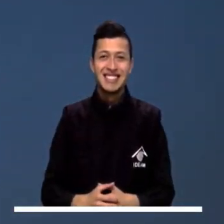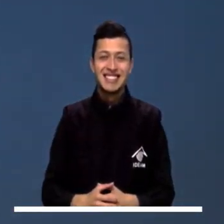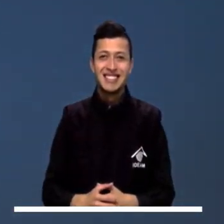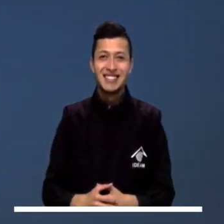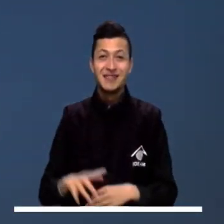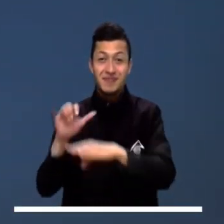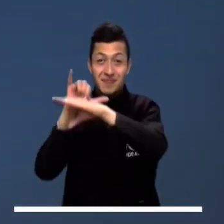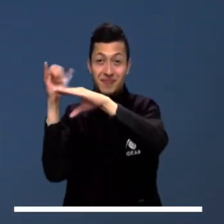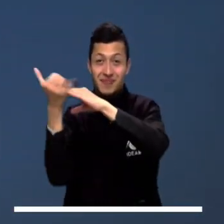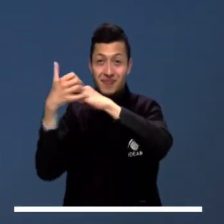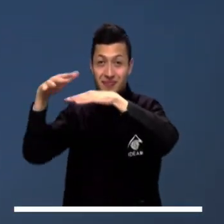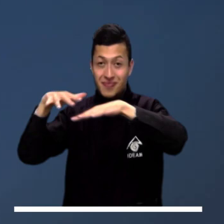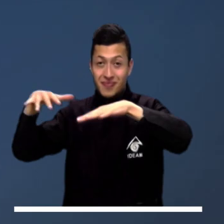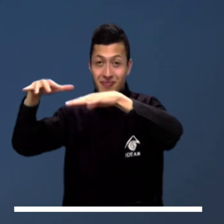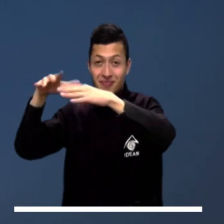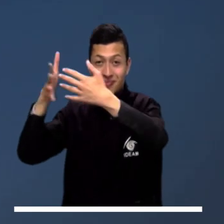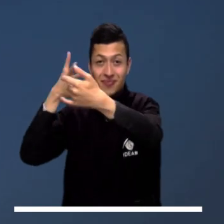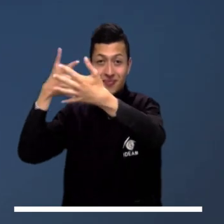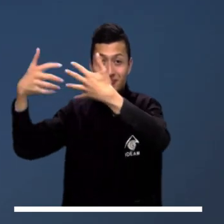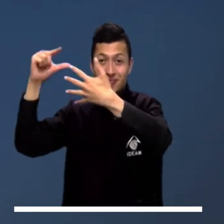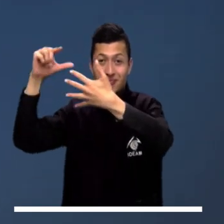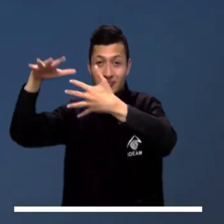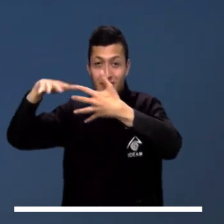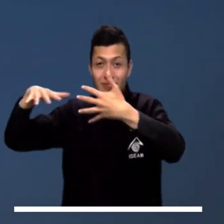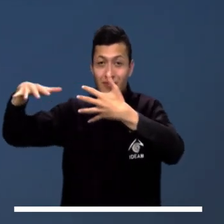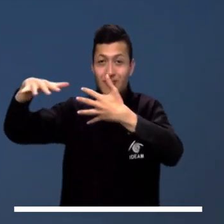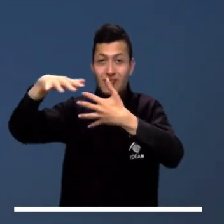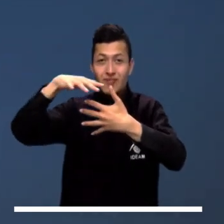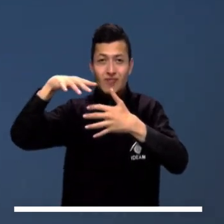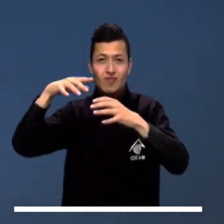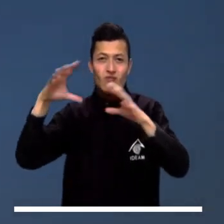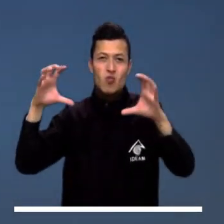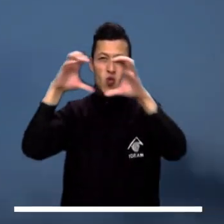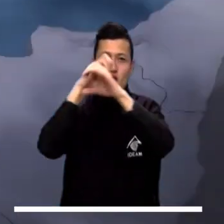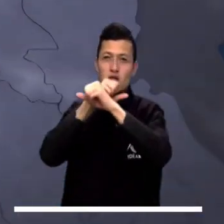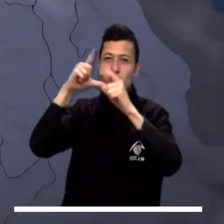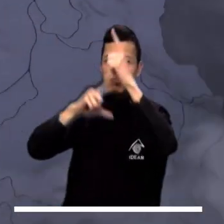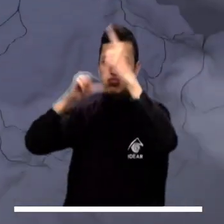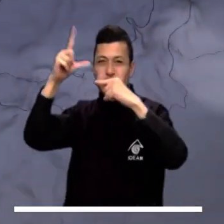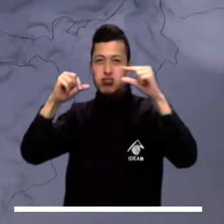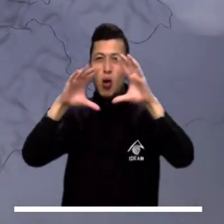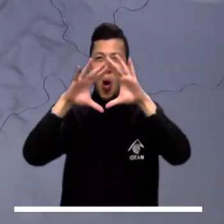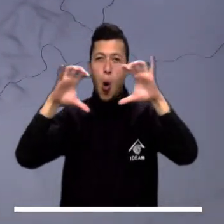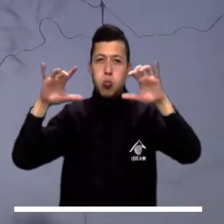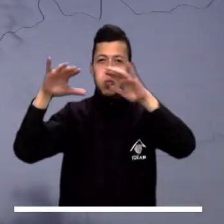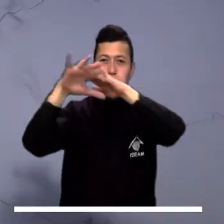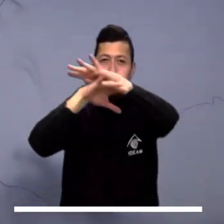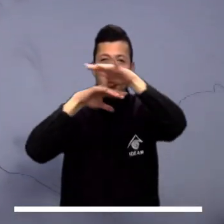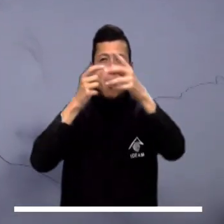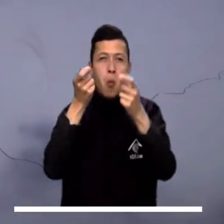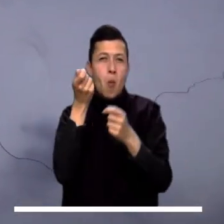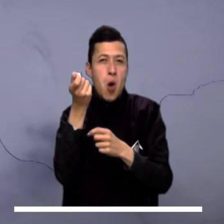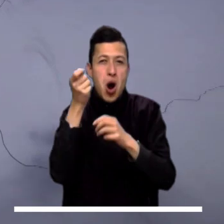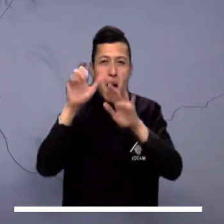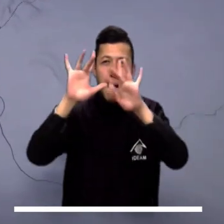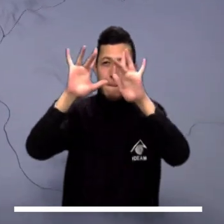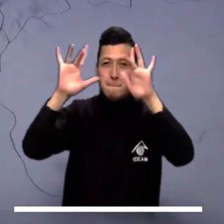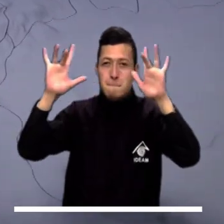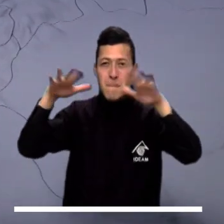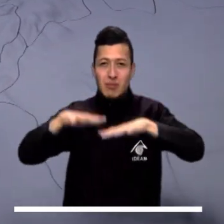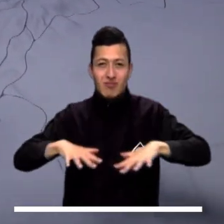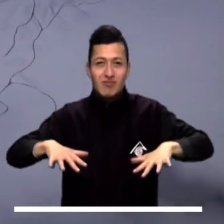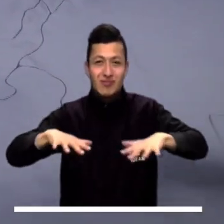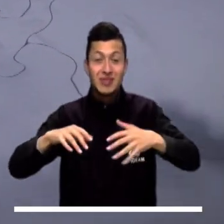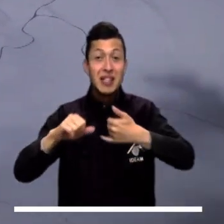Las islas del archipiélago de San Andrés nos ofrecerán una noche estrellada con escasa nubosidad y tiempos negros sobre el aire. La mayor parte del